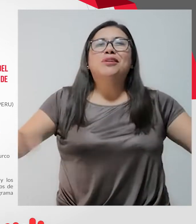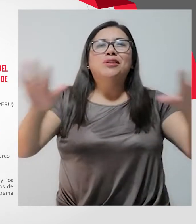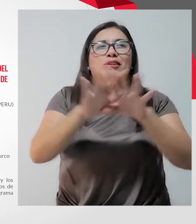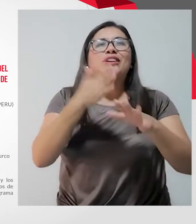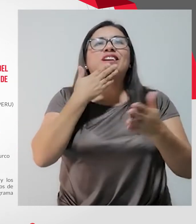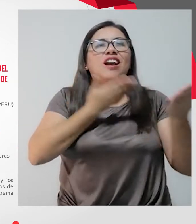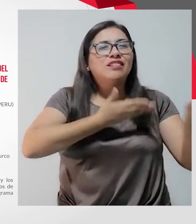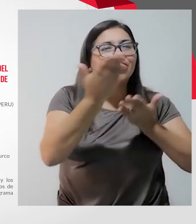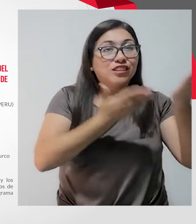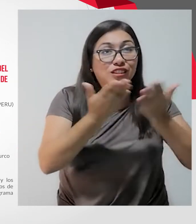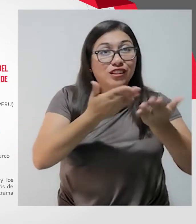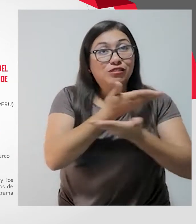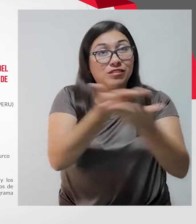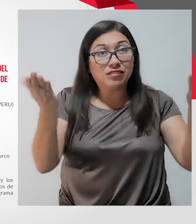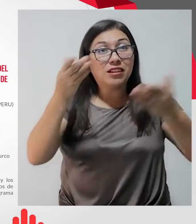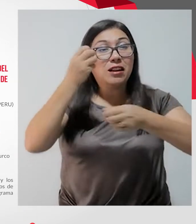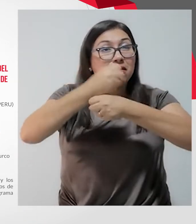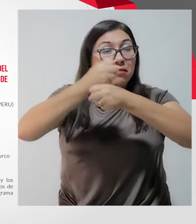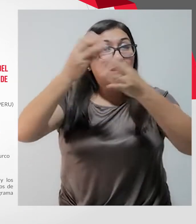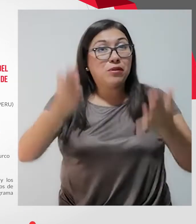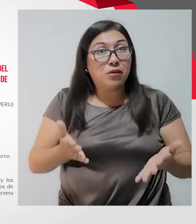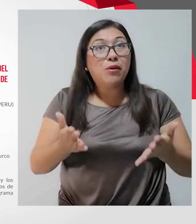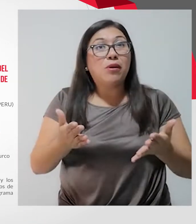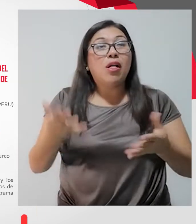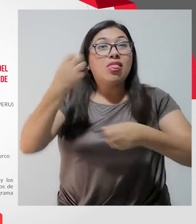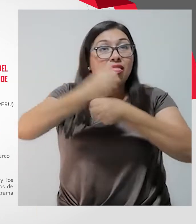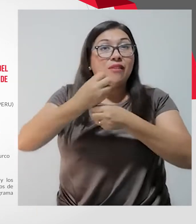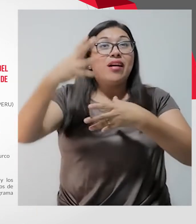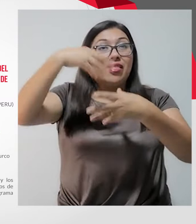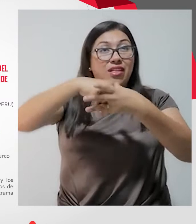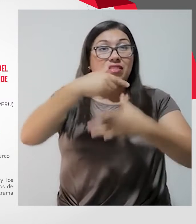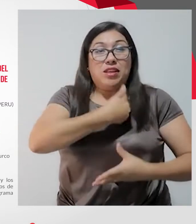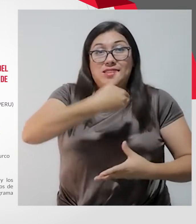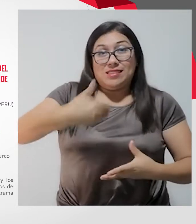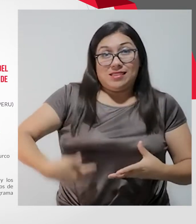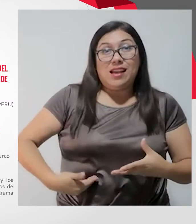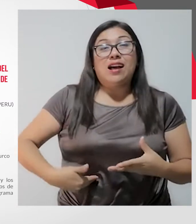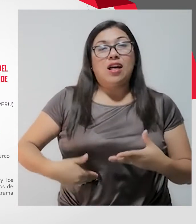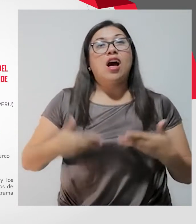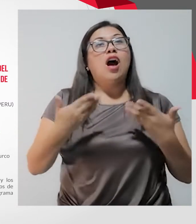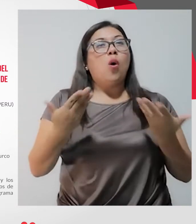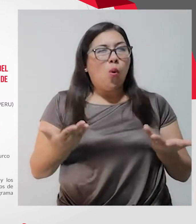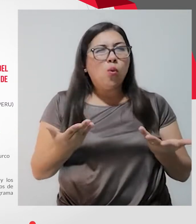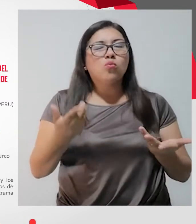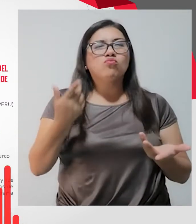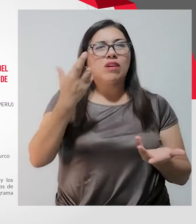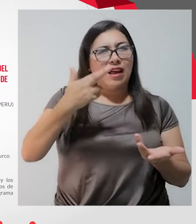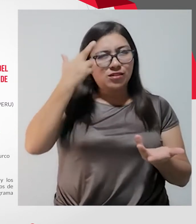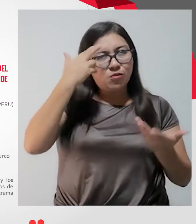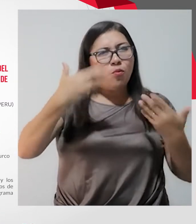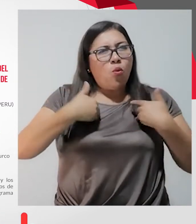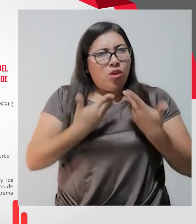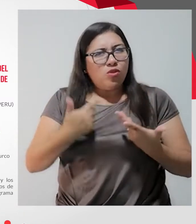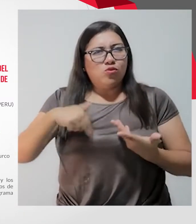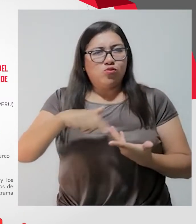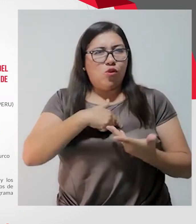servidoras y los servidores que estamos en el Estado justamente para mejorar la calidad